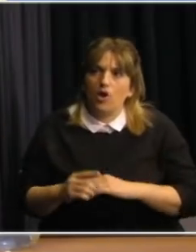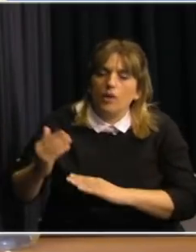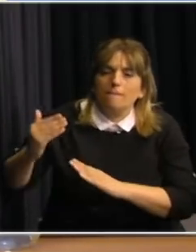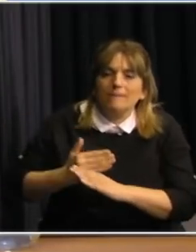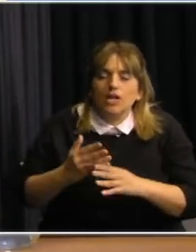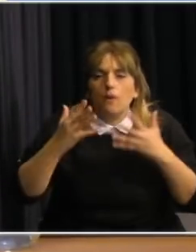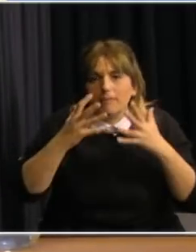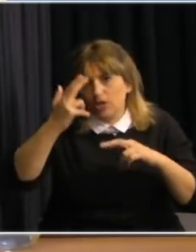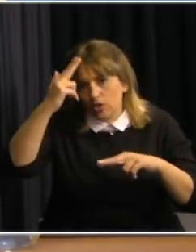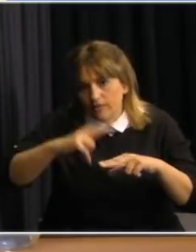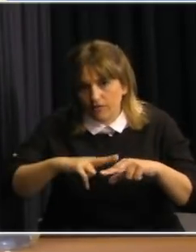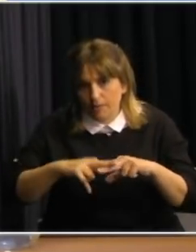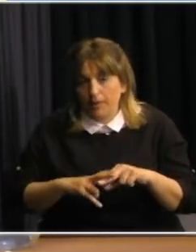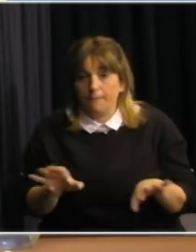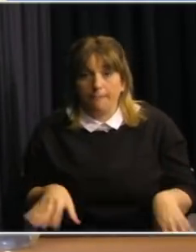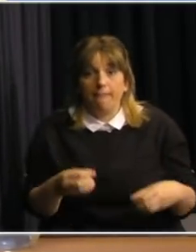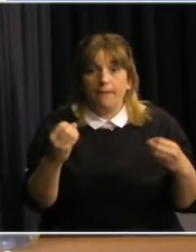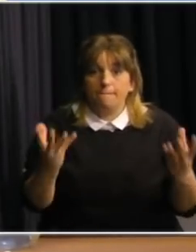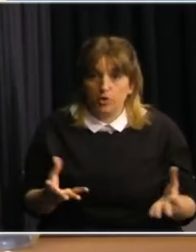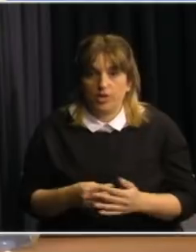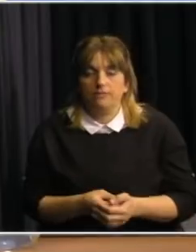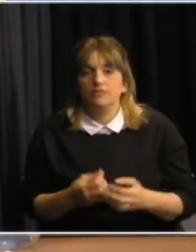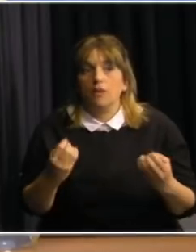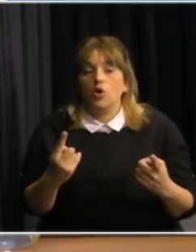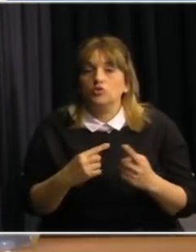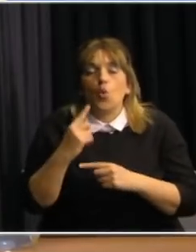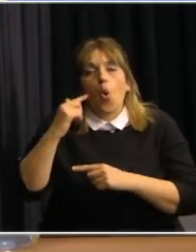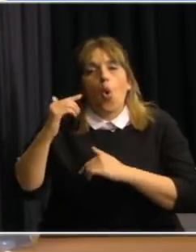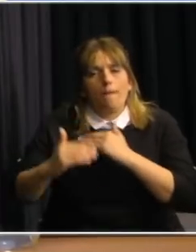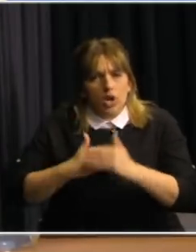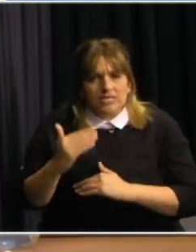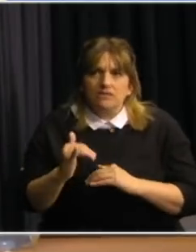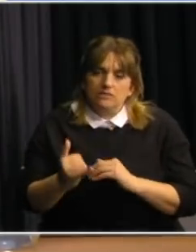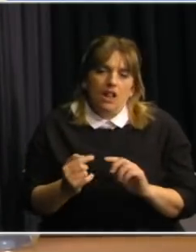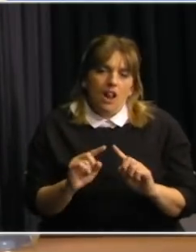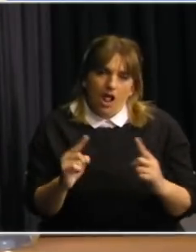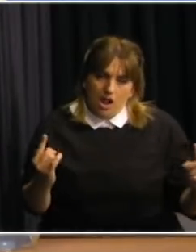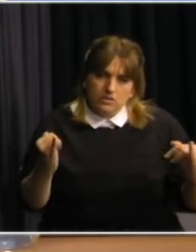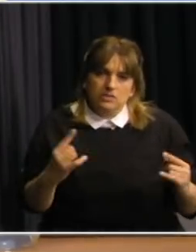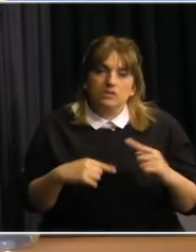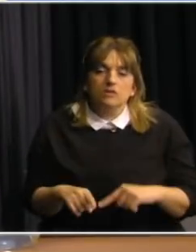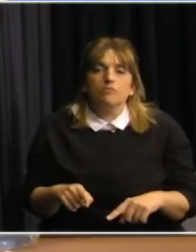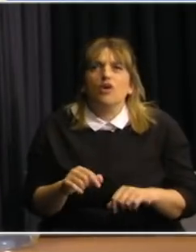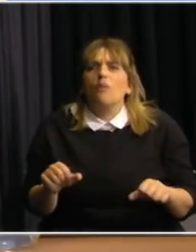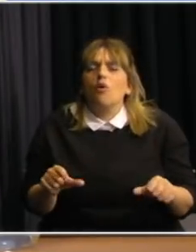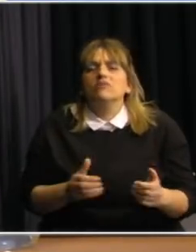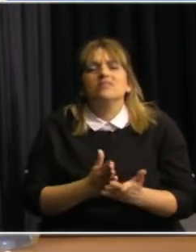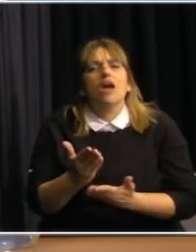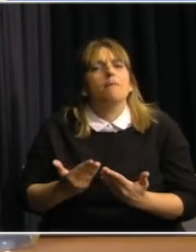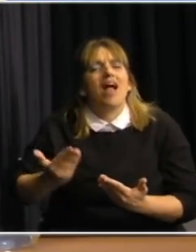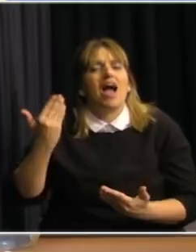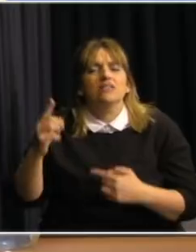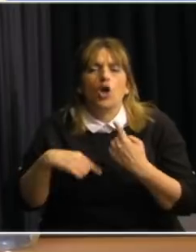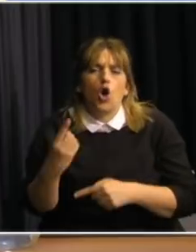infarmar. Porque, además, si bien este proceso es largo, tendrá, como sucedió siempre en todas las